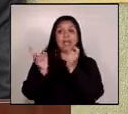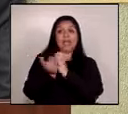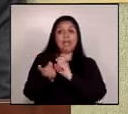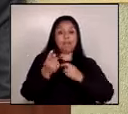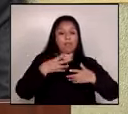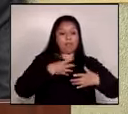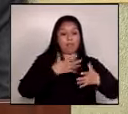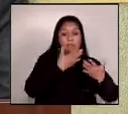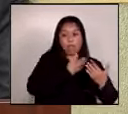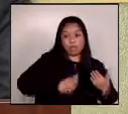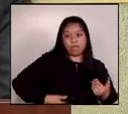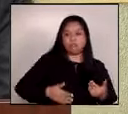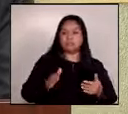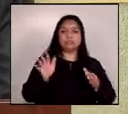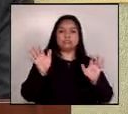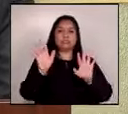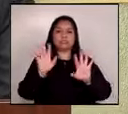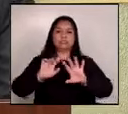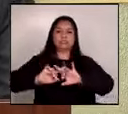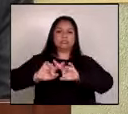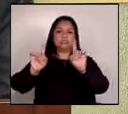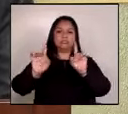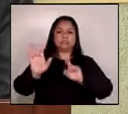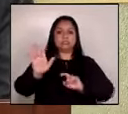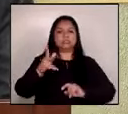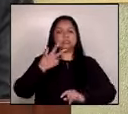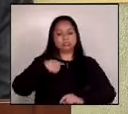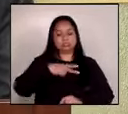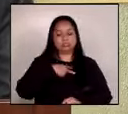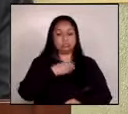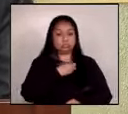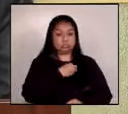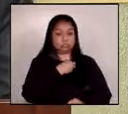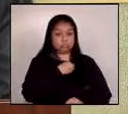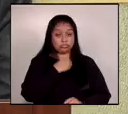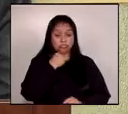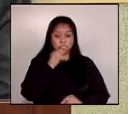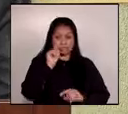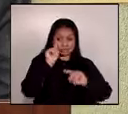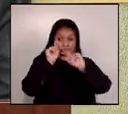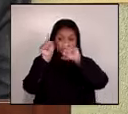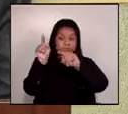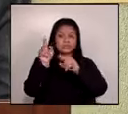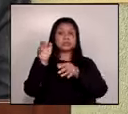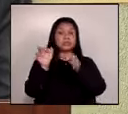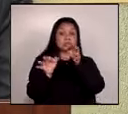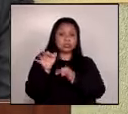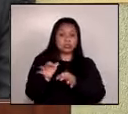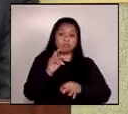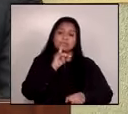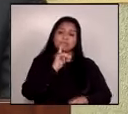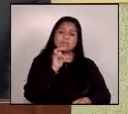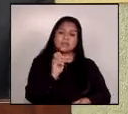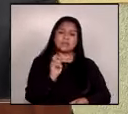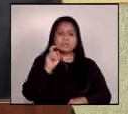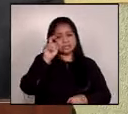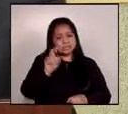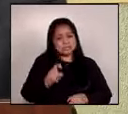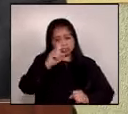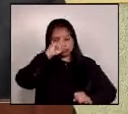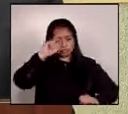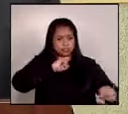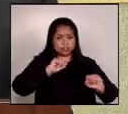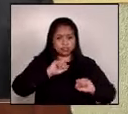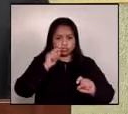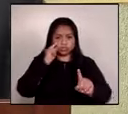por el ejecutivo si queremos que nuestros indicadores en materia mejoren debemos trabajar todos en un